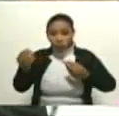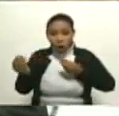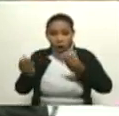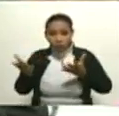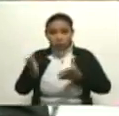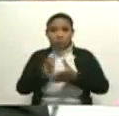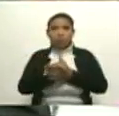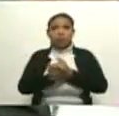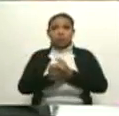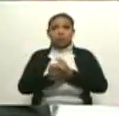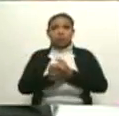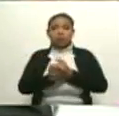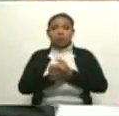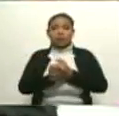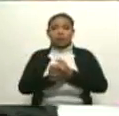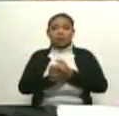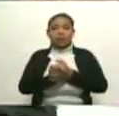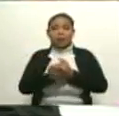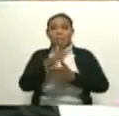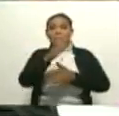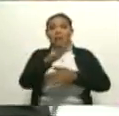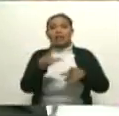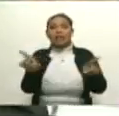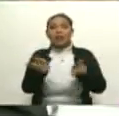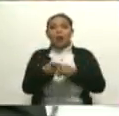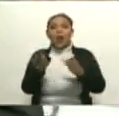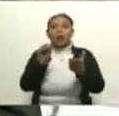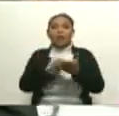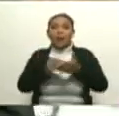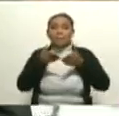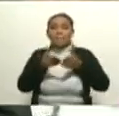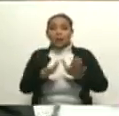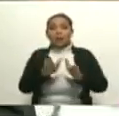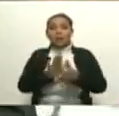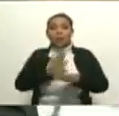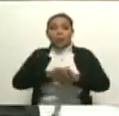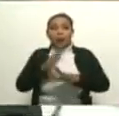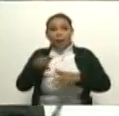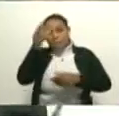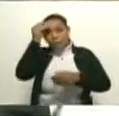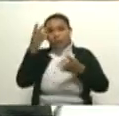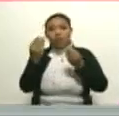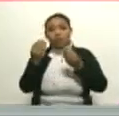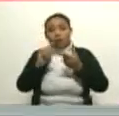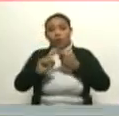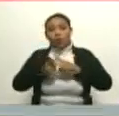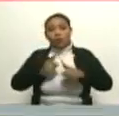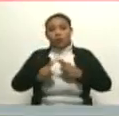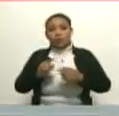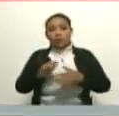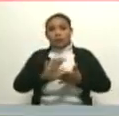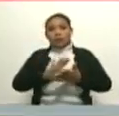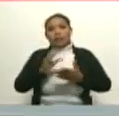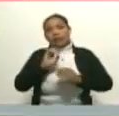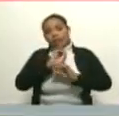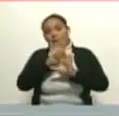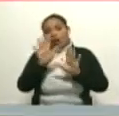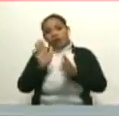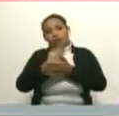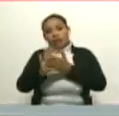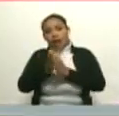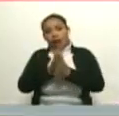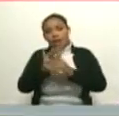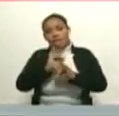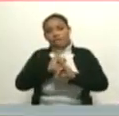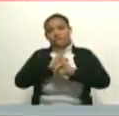Uno como que vuelve a nacer después de esto, y después que aprende de todo esto. Claro, sales de esa angustia, de esa